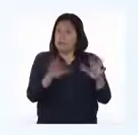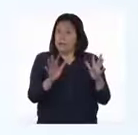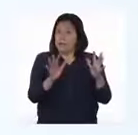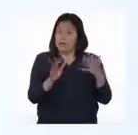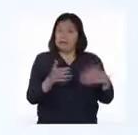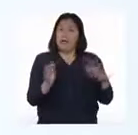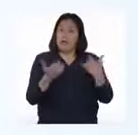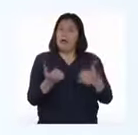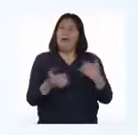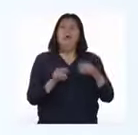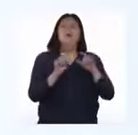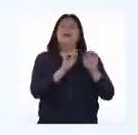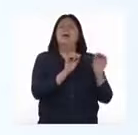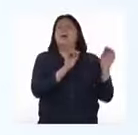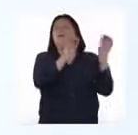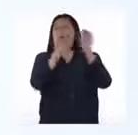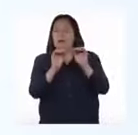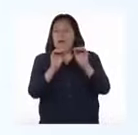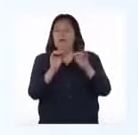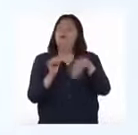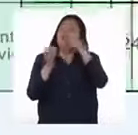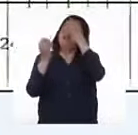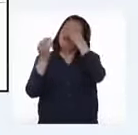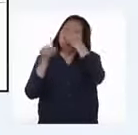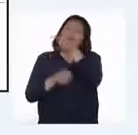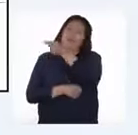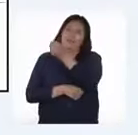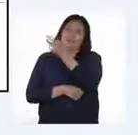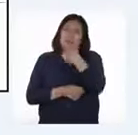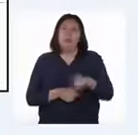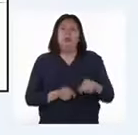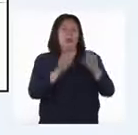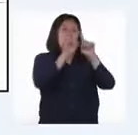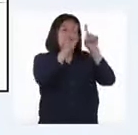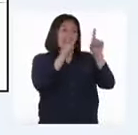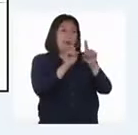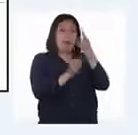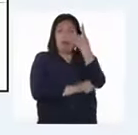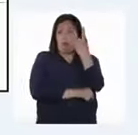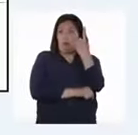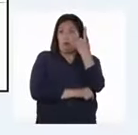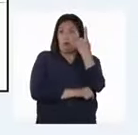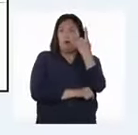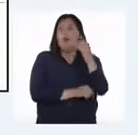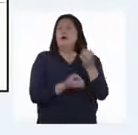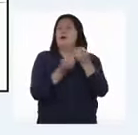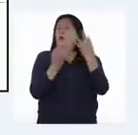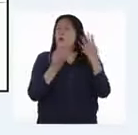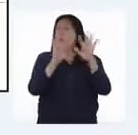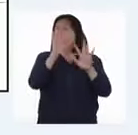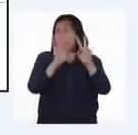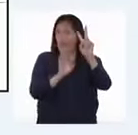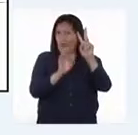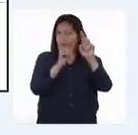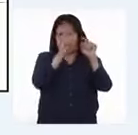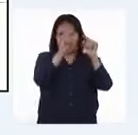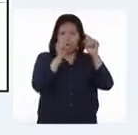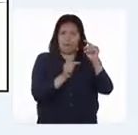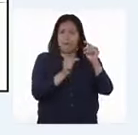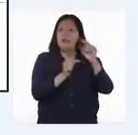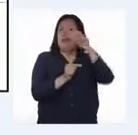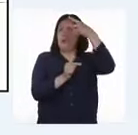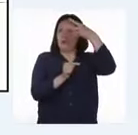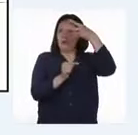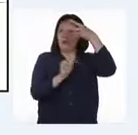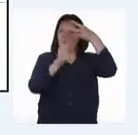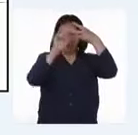Ahora, completémosla con los datos que mencionó Patricia. En un sector hay aproximadamente 12 vicuñas. En dos